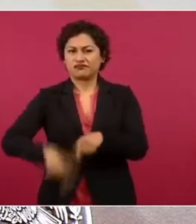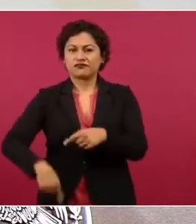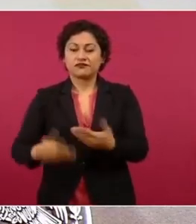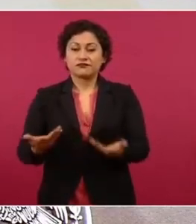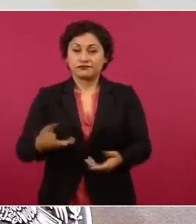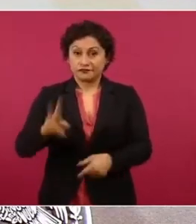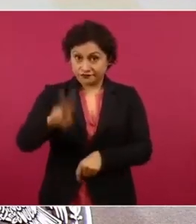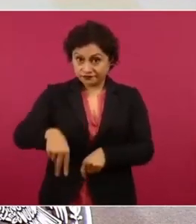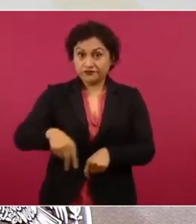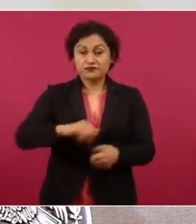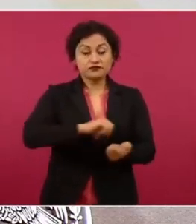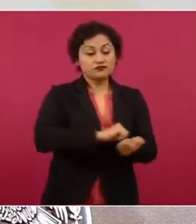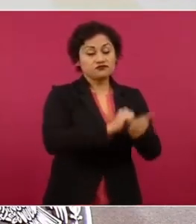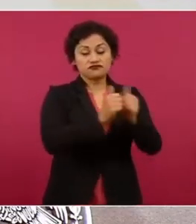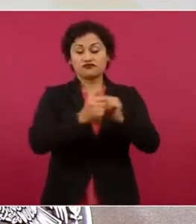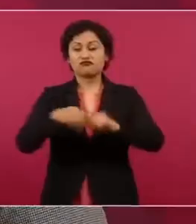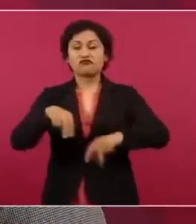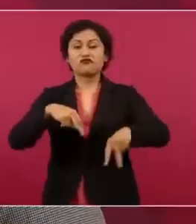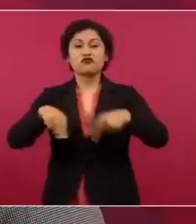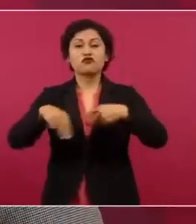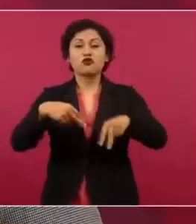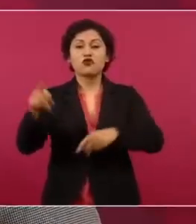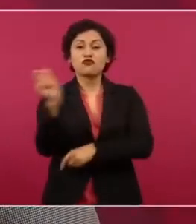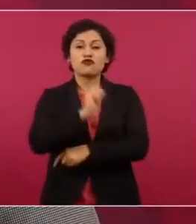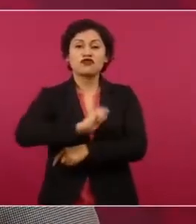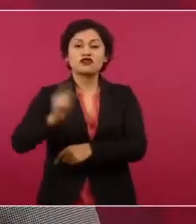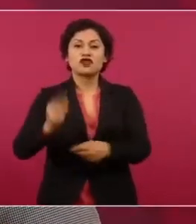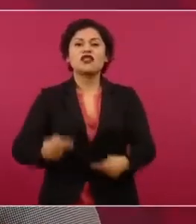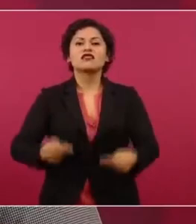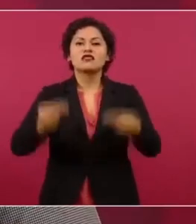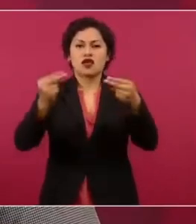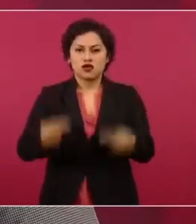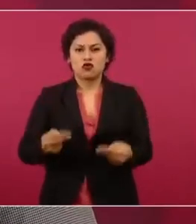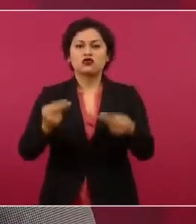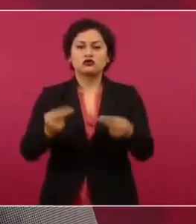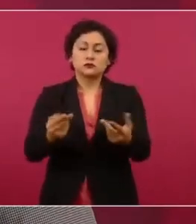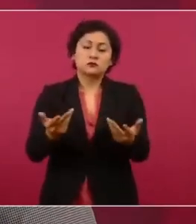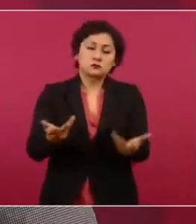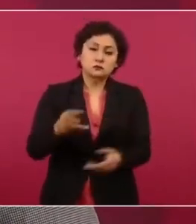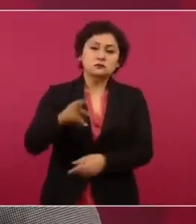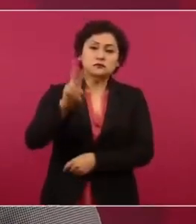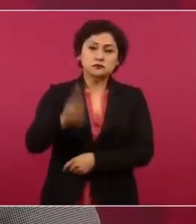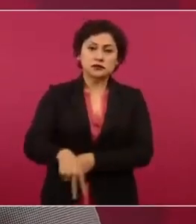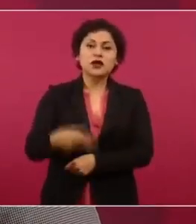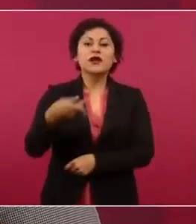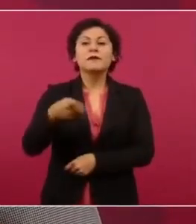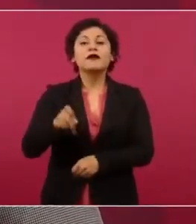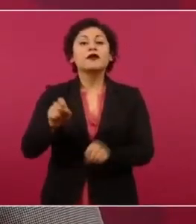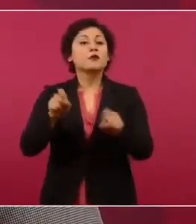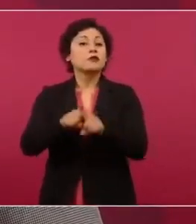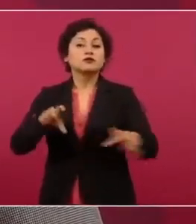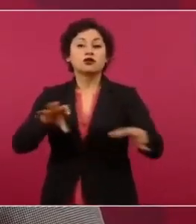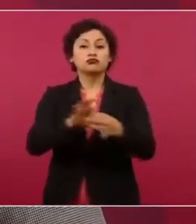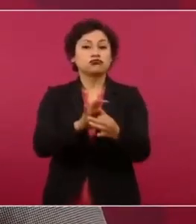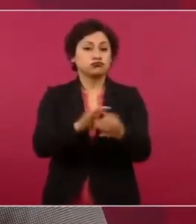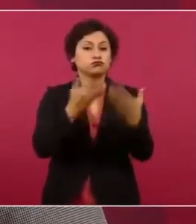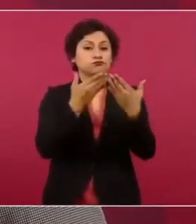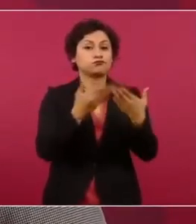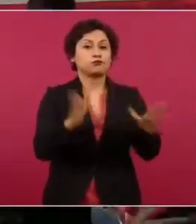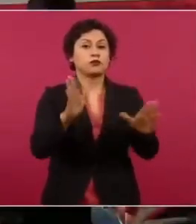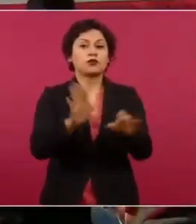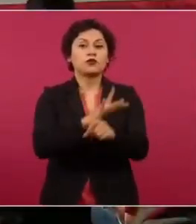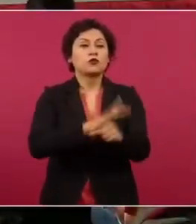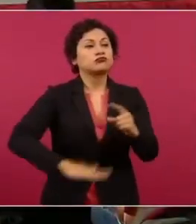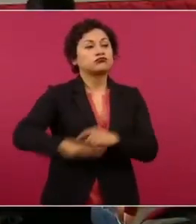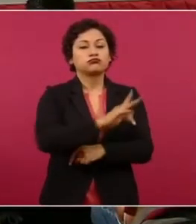negocio privado, eso es cierto, pero también es cierto que toca a la esfera pública. Primero, por ser un tema de